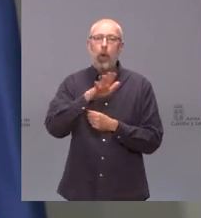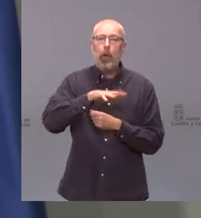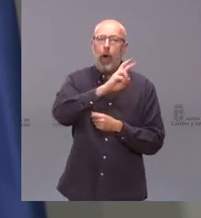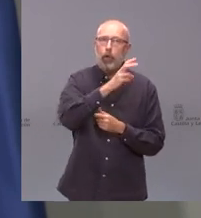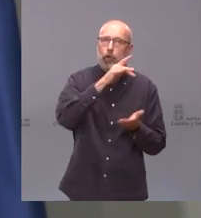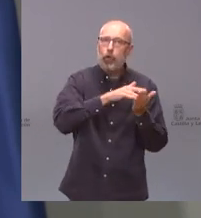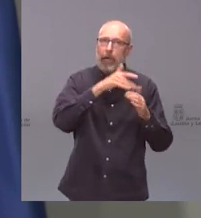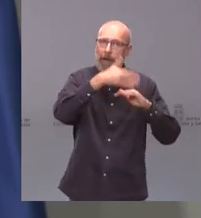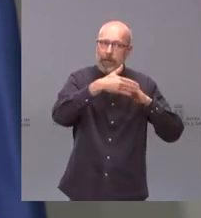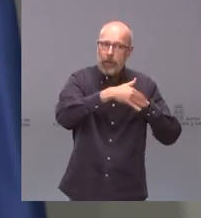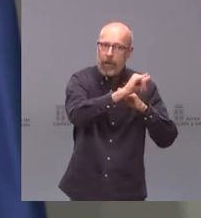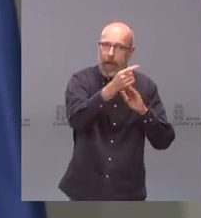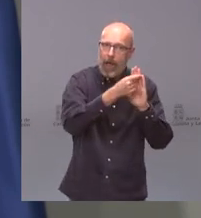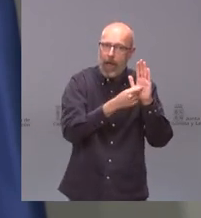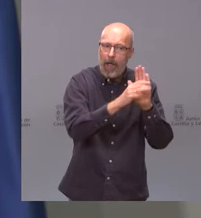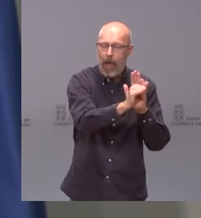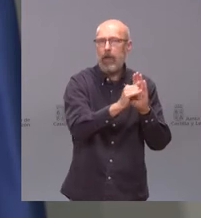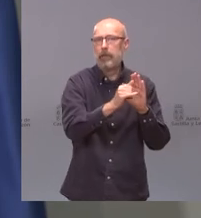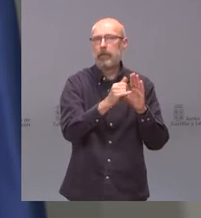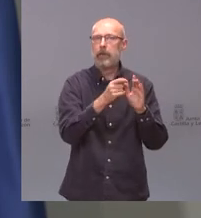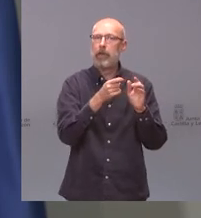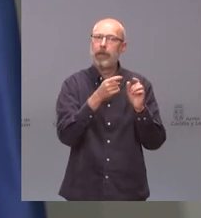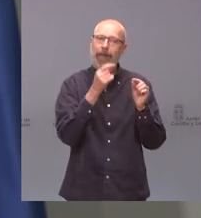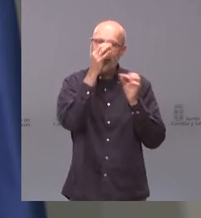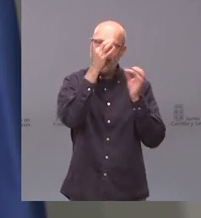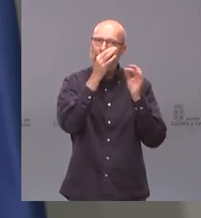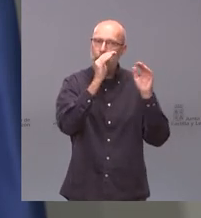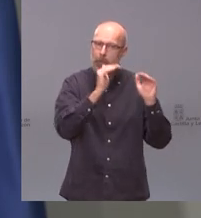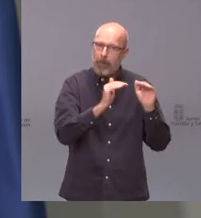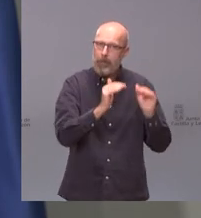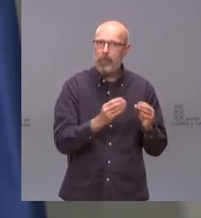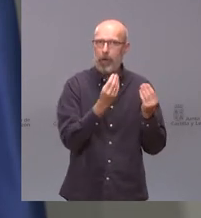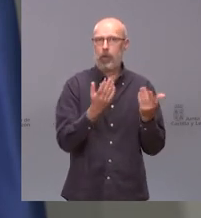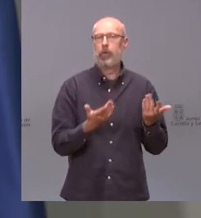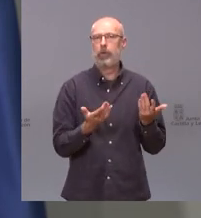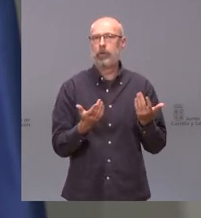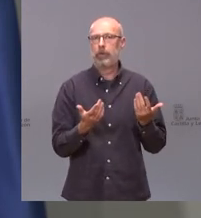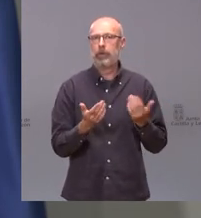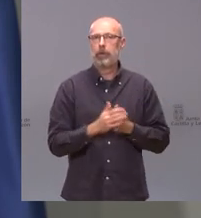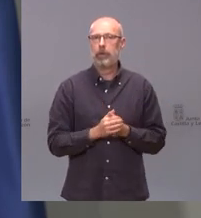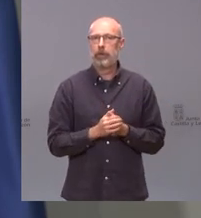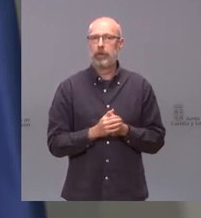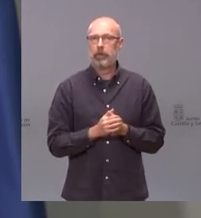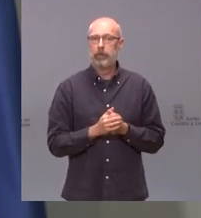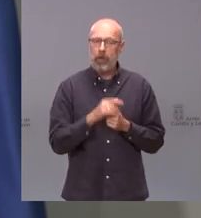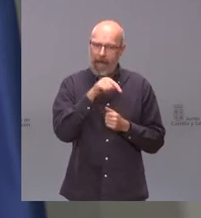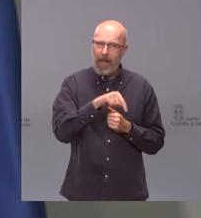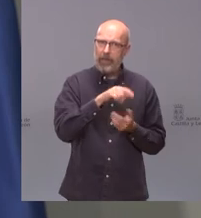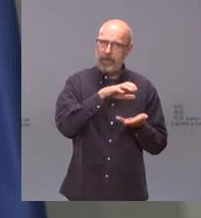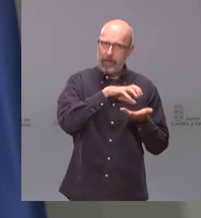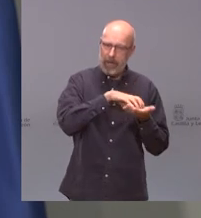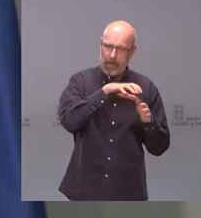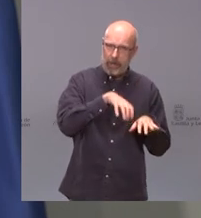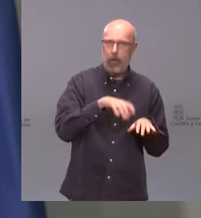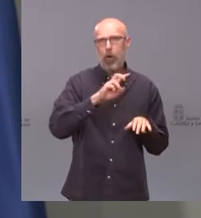bajando pero es que han bajado de cada vez pero es que han bajado aquí y fuera de aquí y en